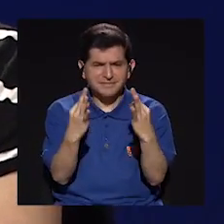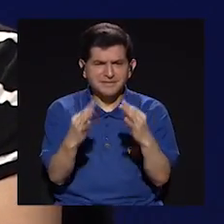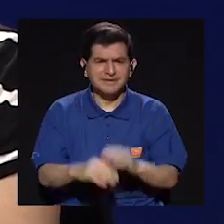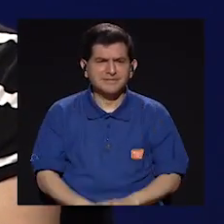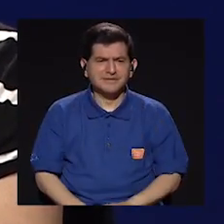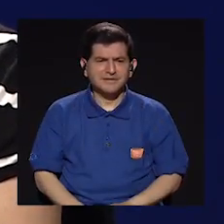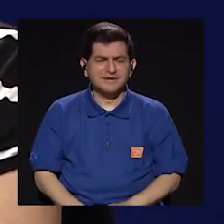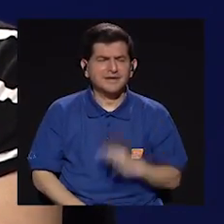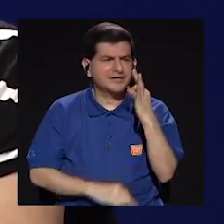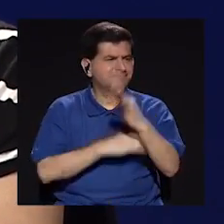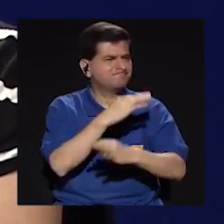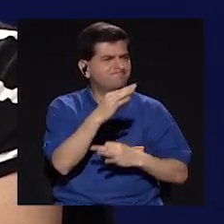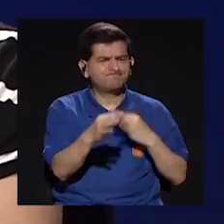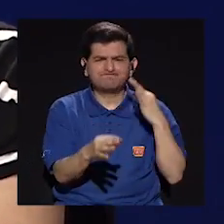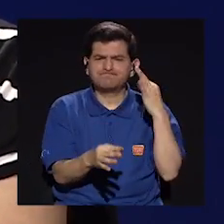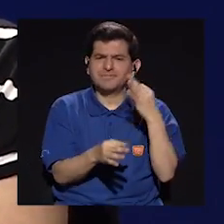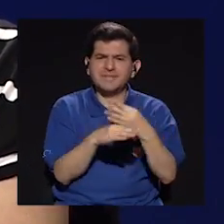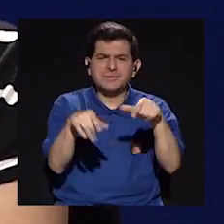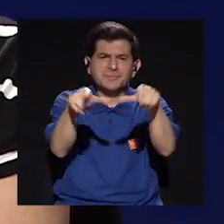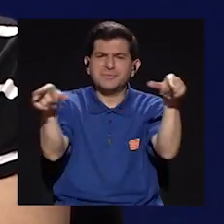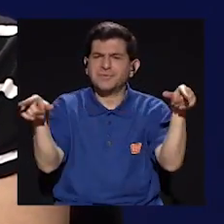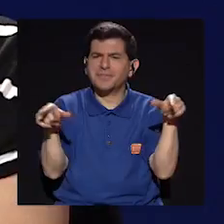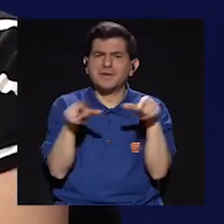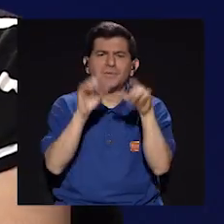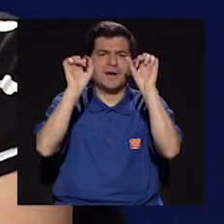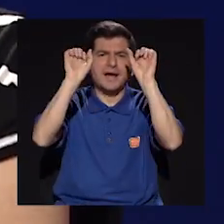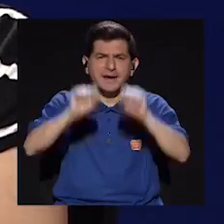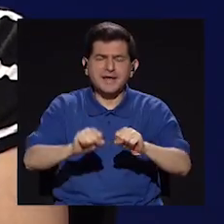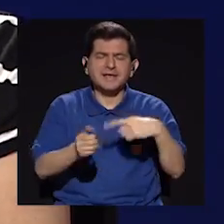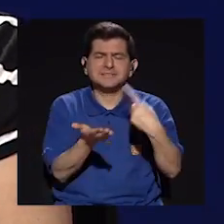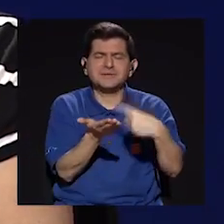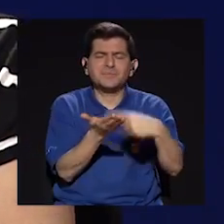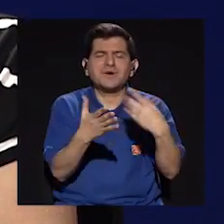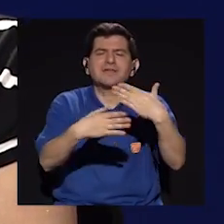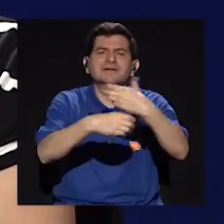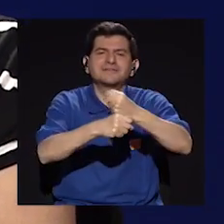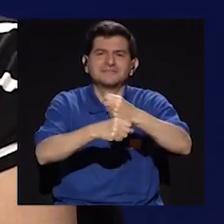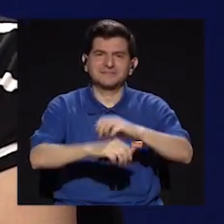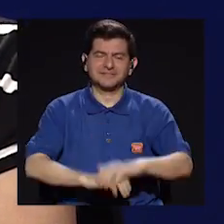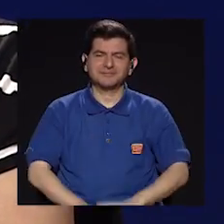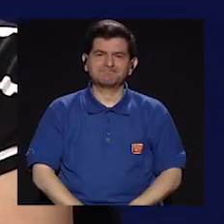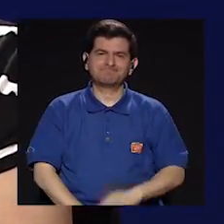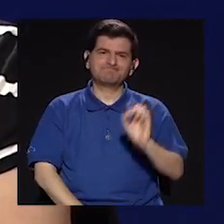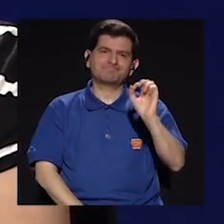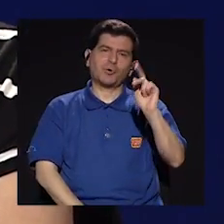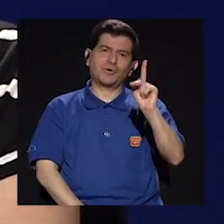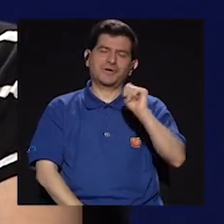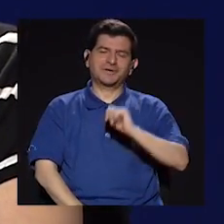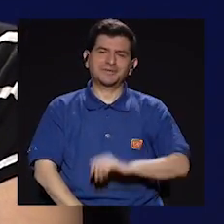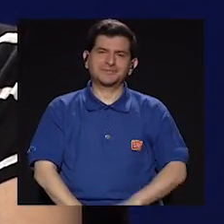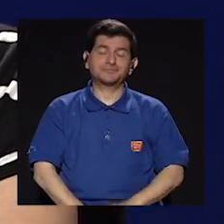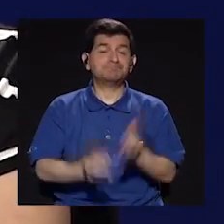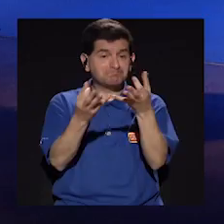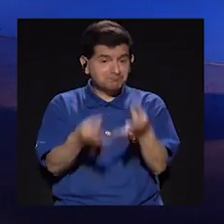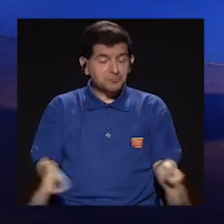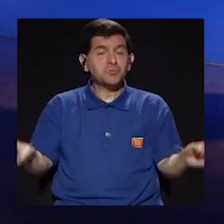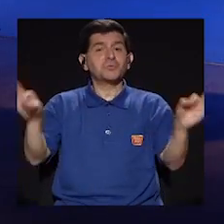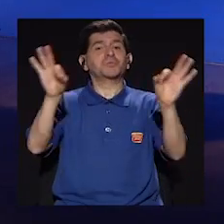¿sabes? Como este tipo de lugares donde se pueda generar esa discusión. Ajá.